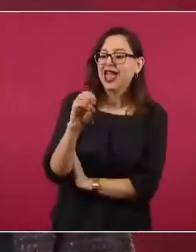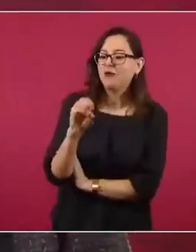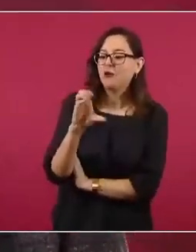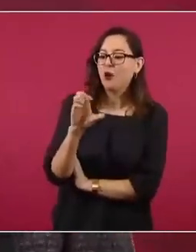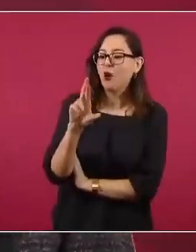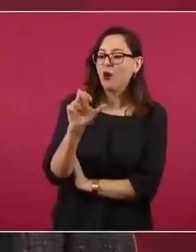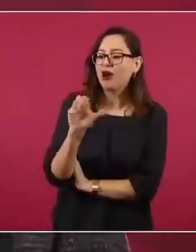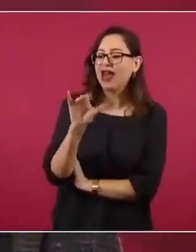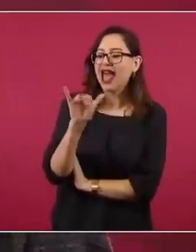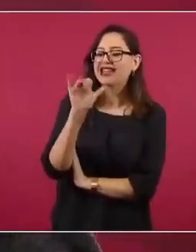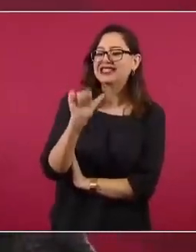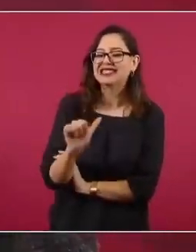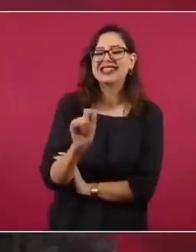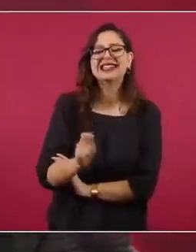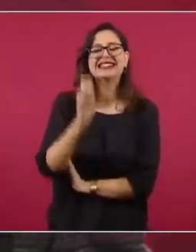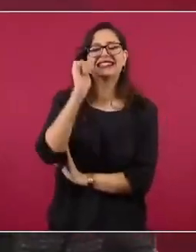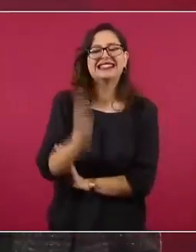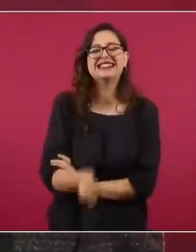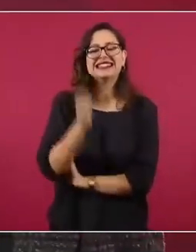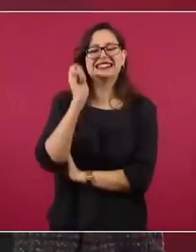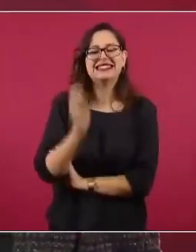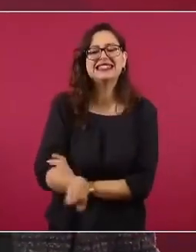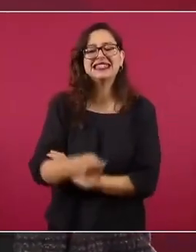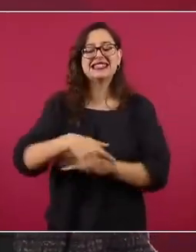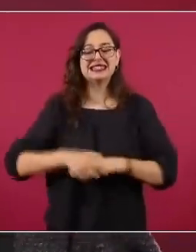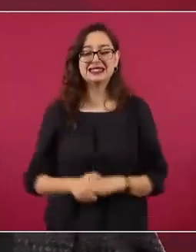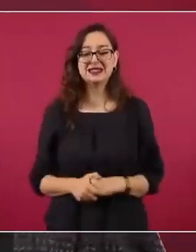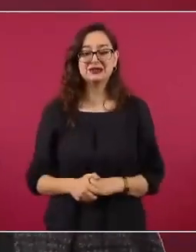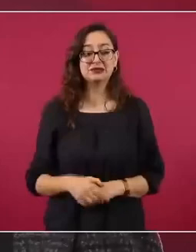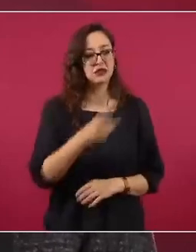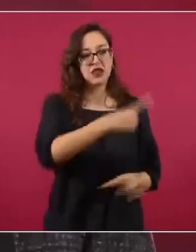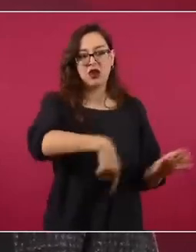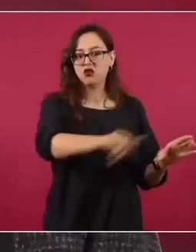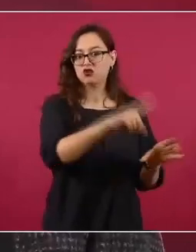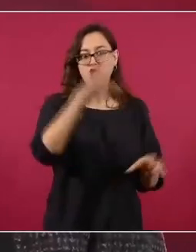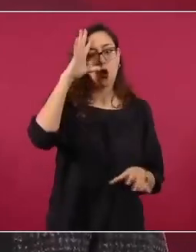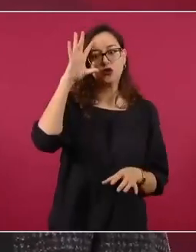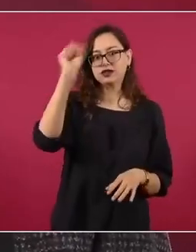miles de veces, pero esa no es la concepción de ellos.